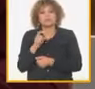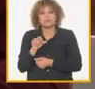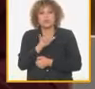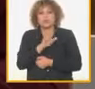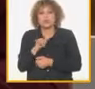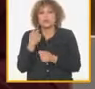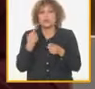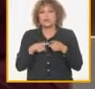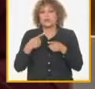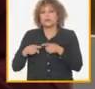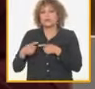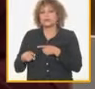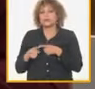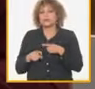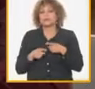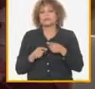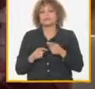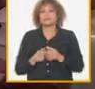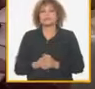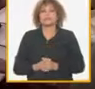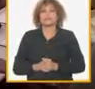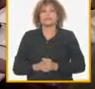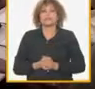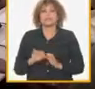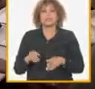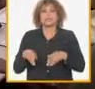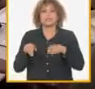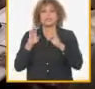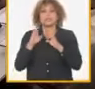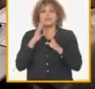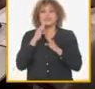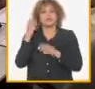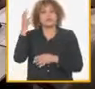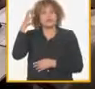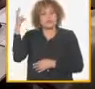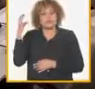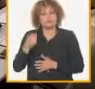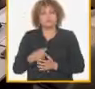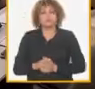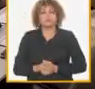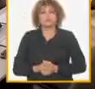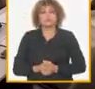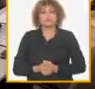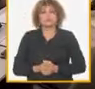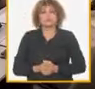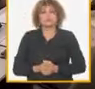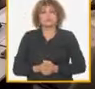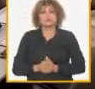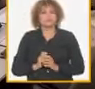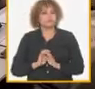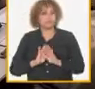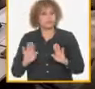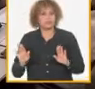resto de las instituciones del estado y del gobierno bueno yo creo que estamos en condiciones